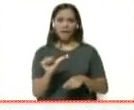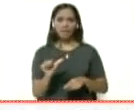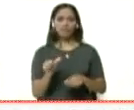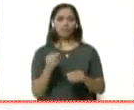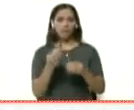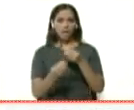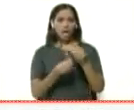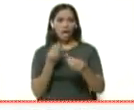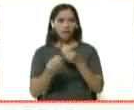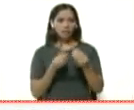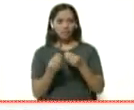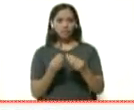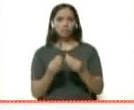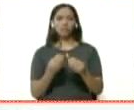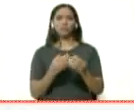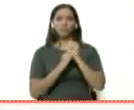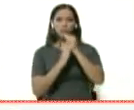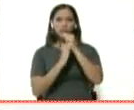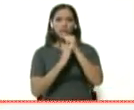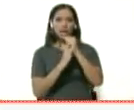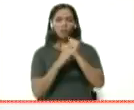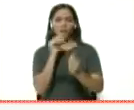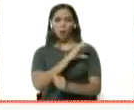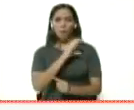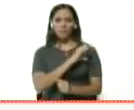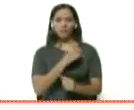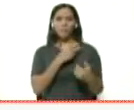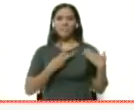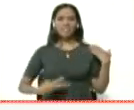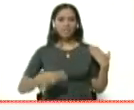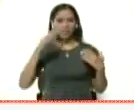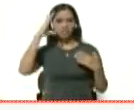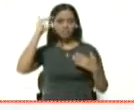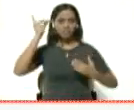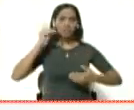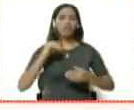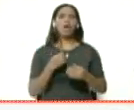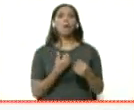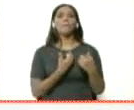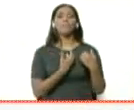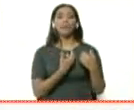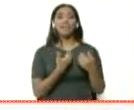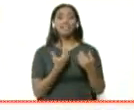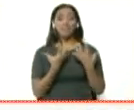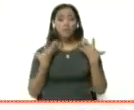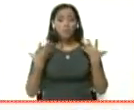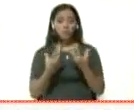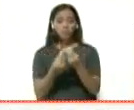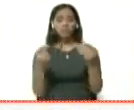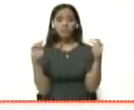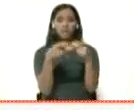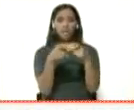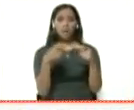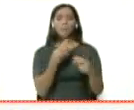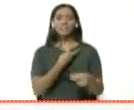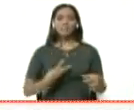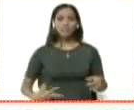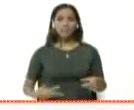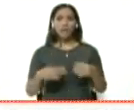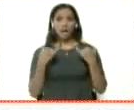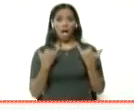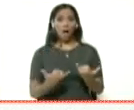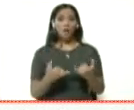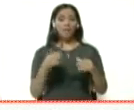en la cabeza, encabezando esta comisión la vicepresidenta ejecutiva, el presidente, lo estábamos reuniendo, la vicepresidencia de la República. Ahora,